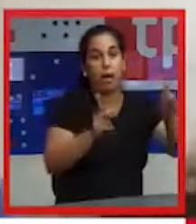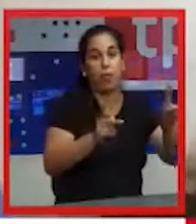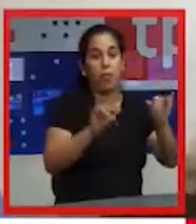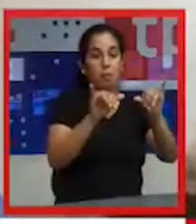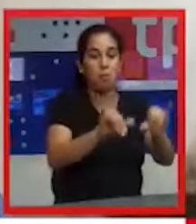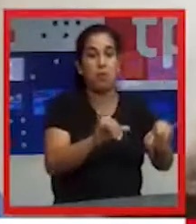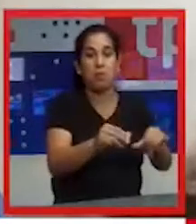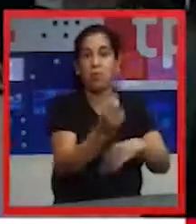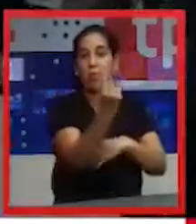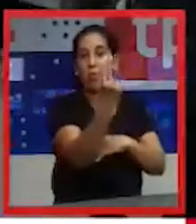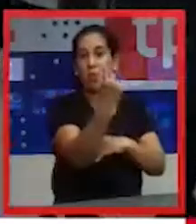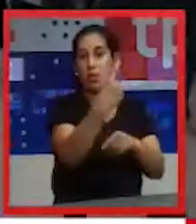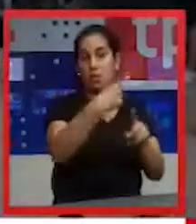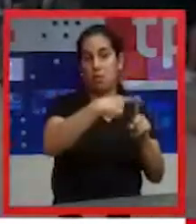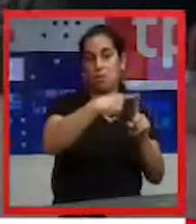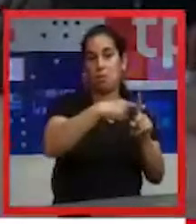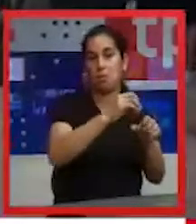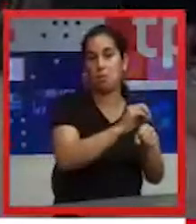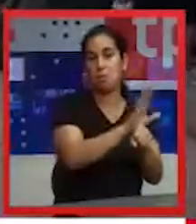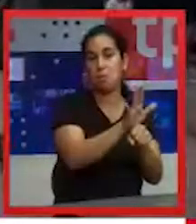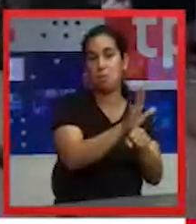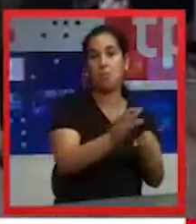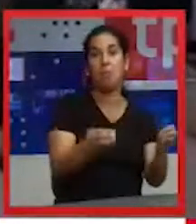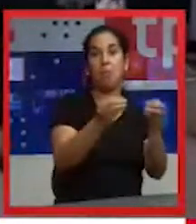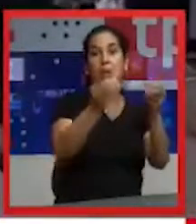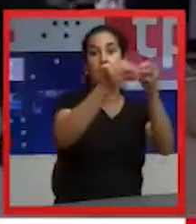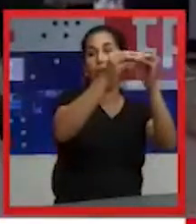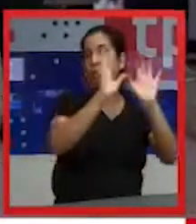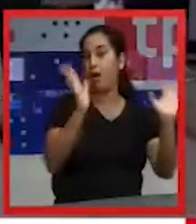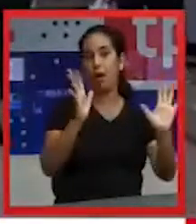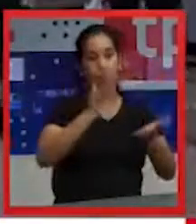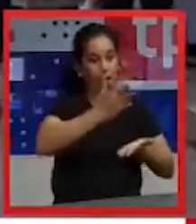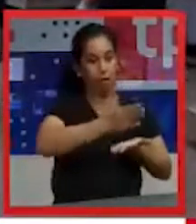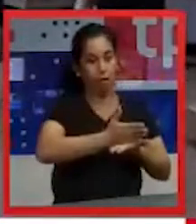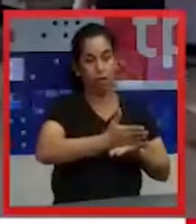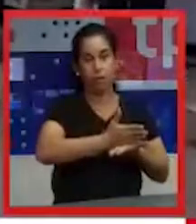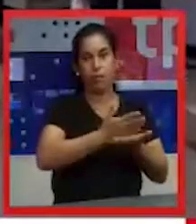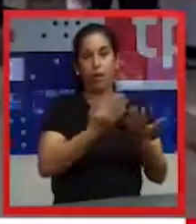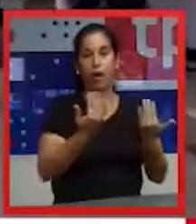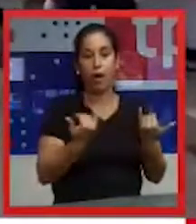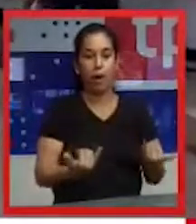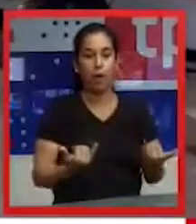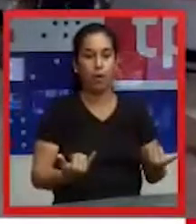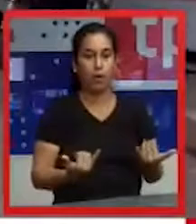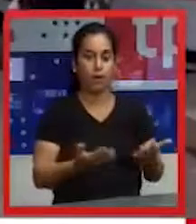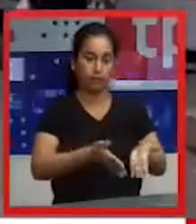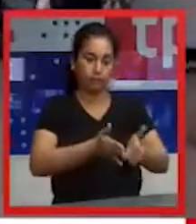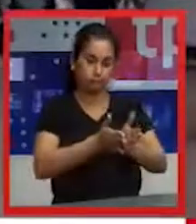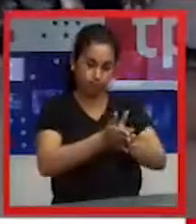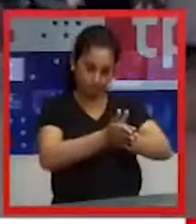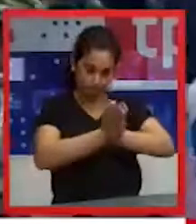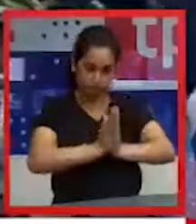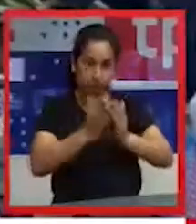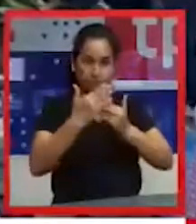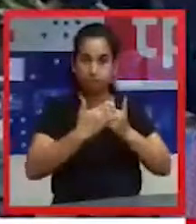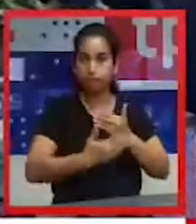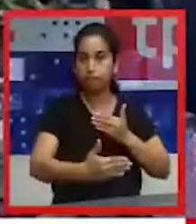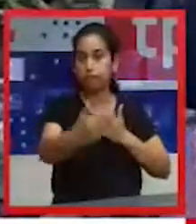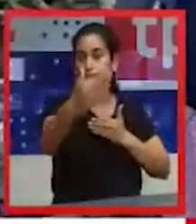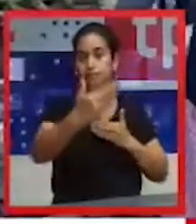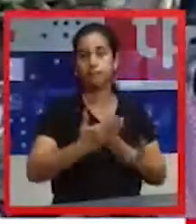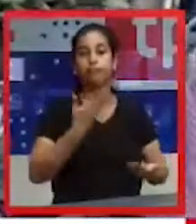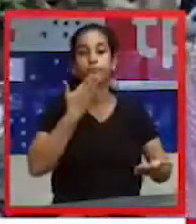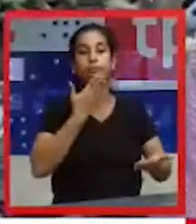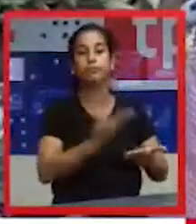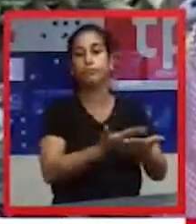mantengan en el estado que está, ¿no? Entonces aquí estamos solicitando un punto importante de aquí en adelante como propuesta